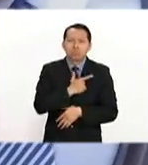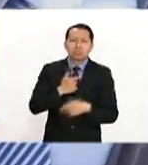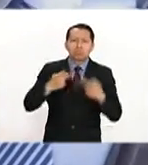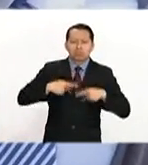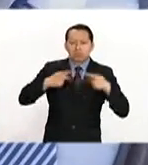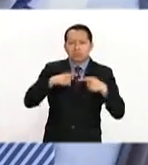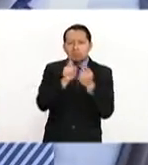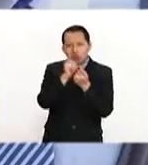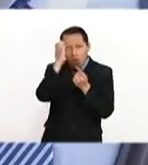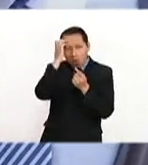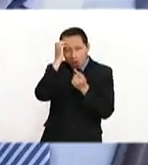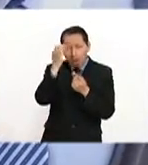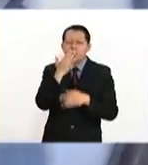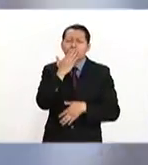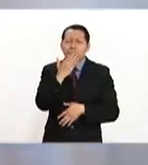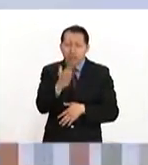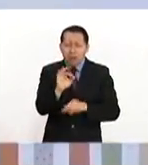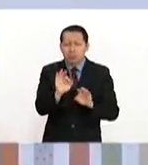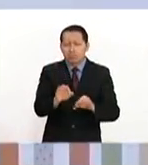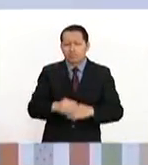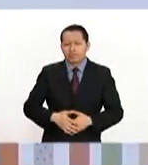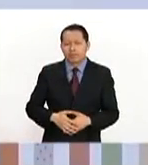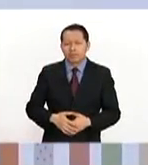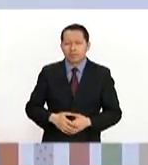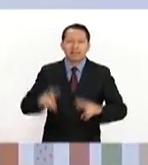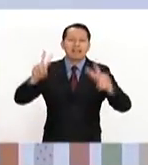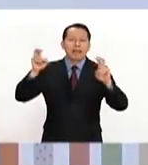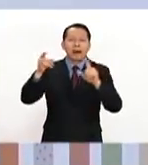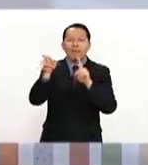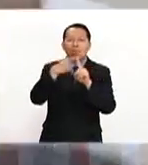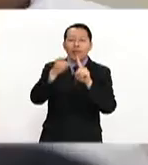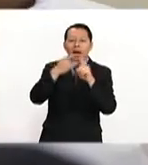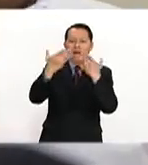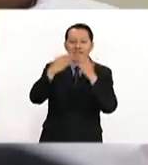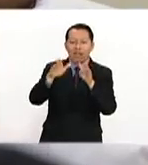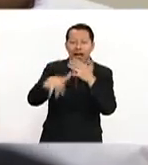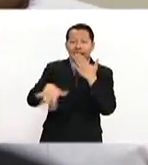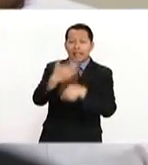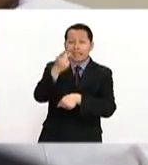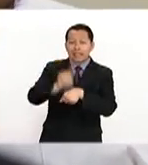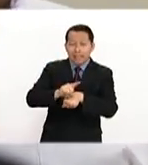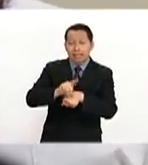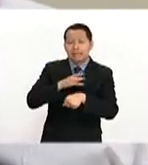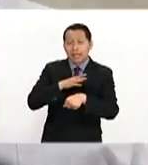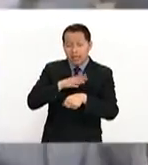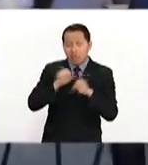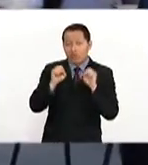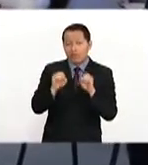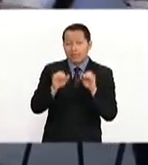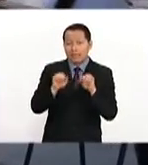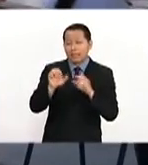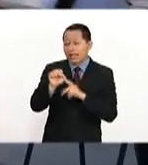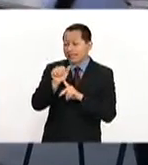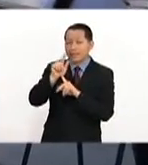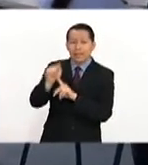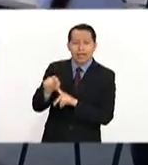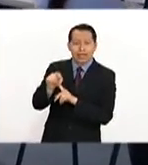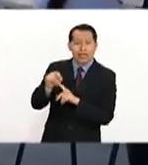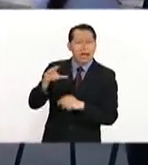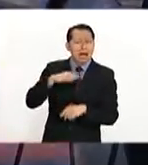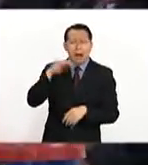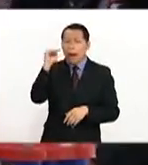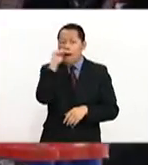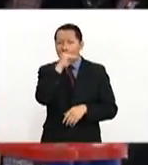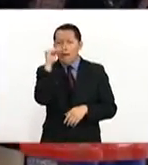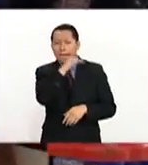y te puedes pasar un rato agradable. Puertas Abiertas se realiza cada 15 días en las oficinas del Sistema de Administración Tributaria de manera